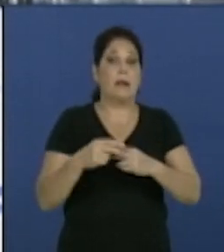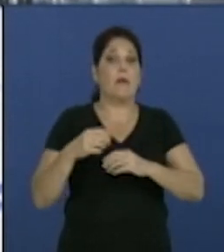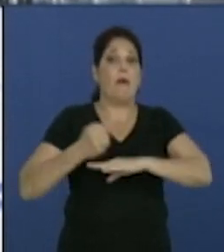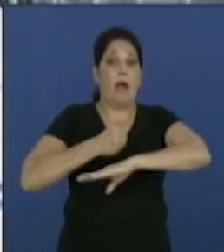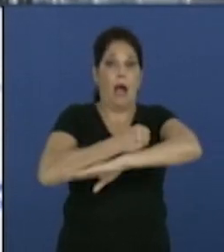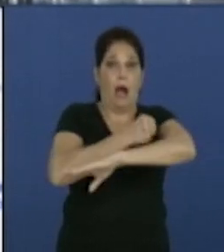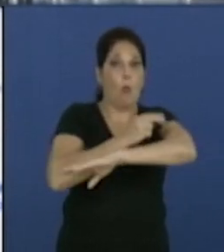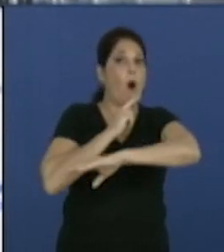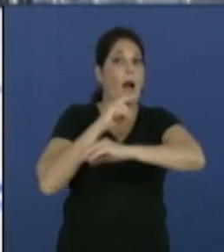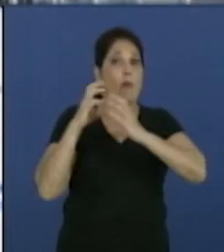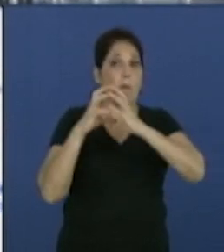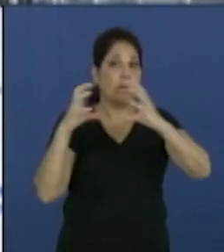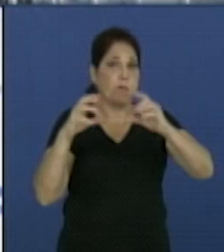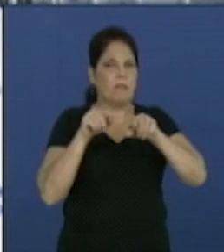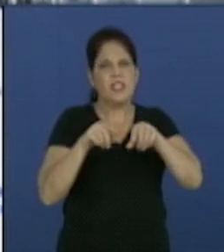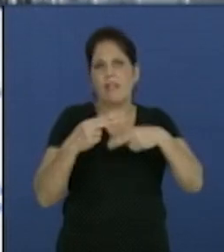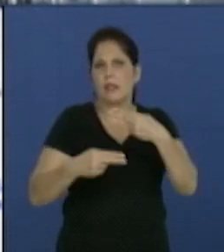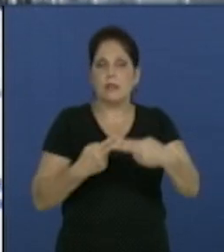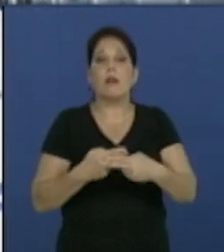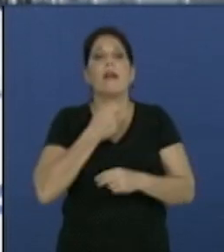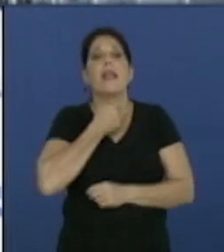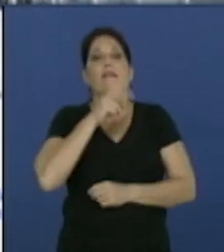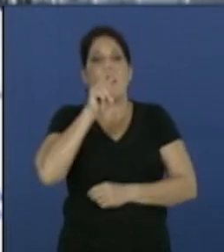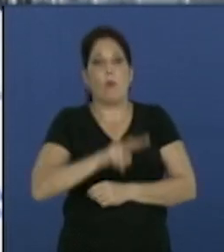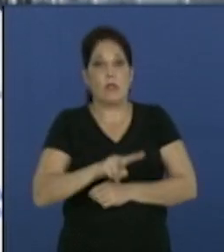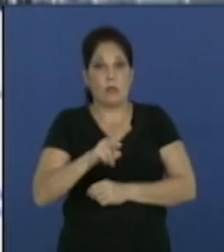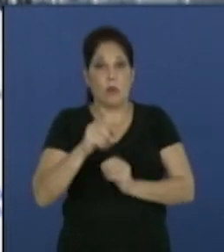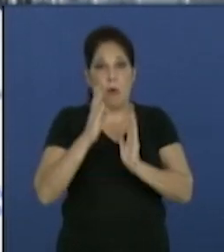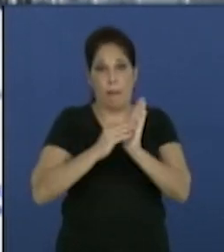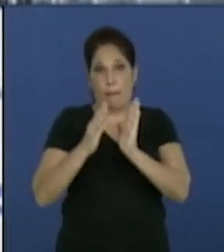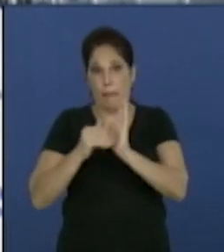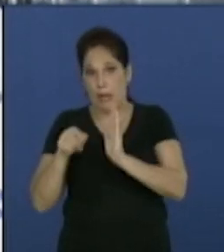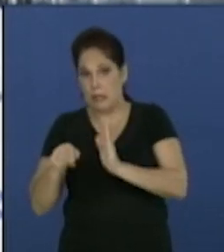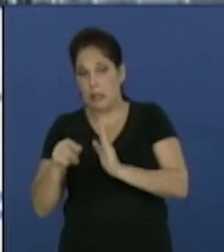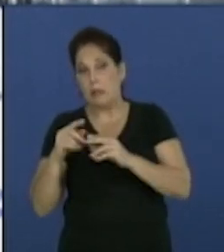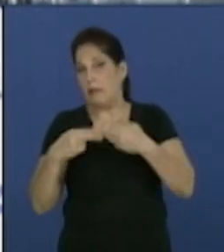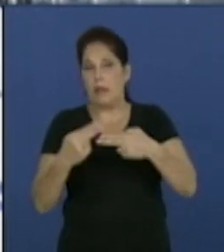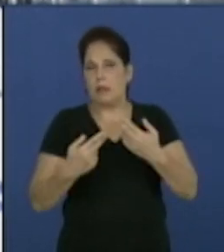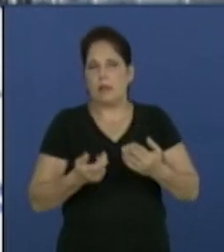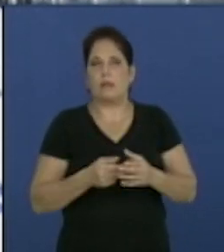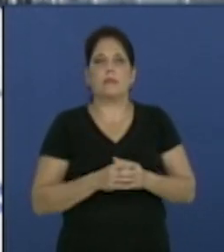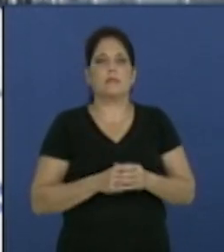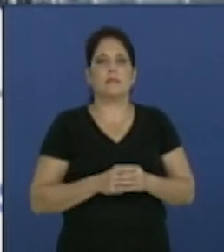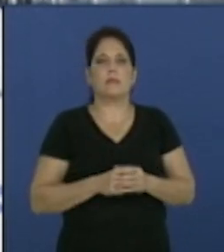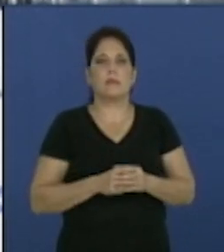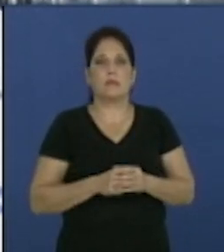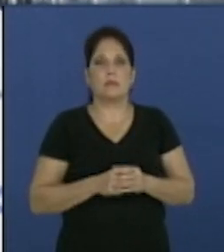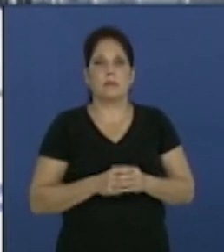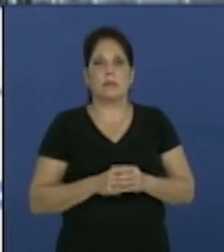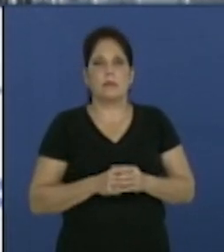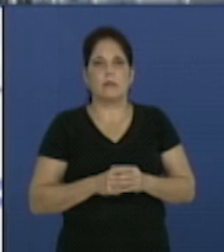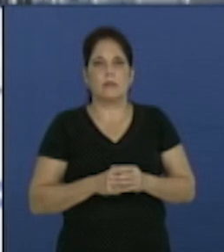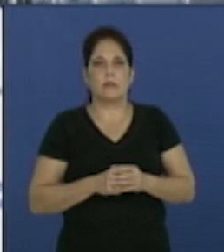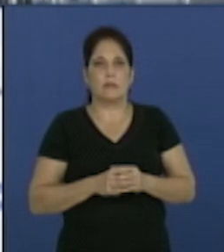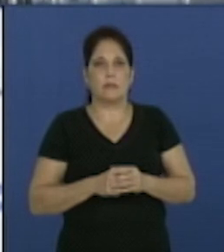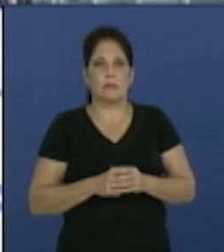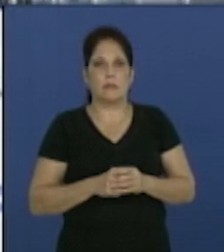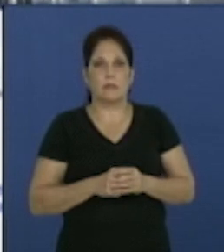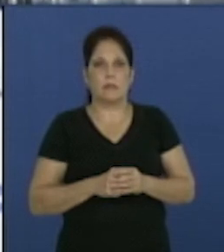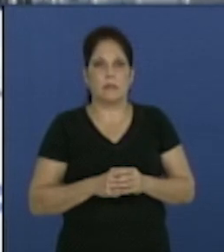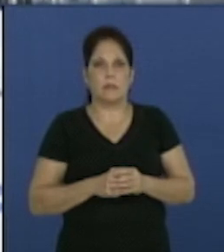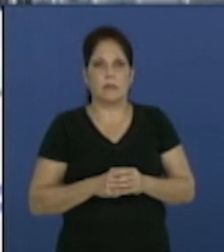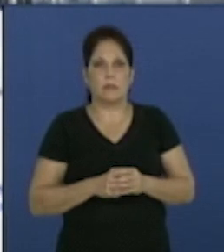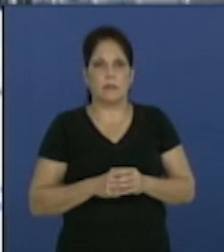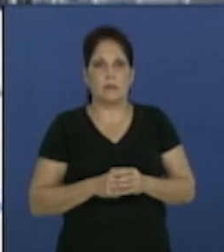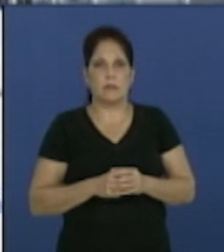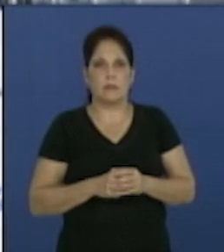pipas, las evaluaciones en estos primeros turnos van a ser las siguientes. O sea, cuando el servicio no